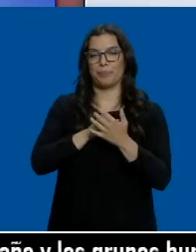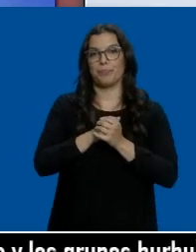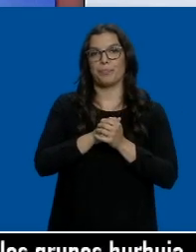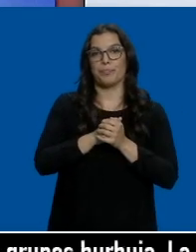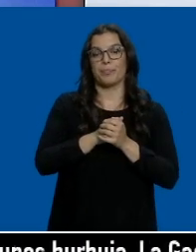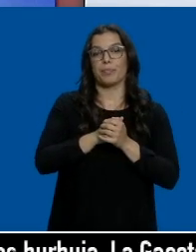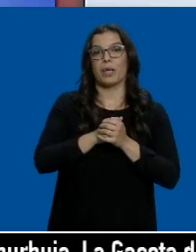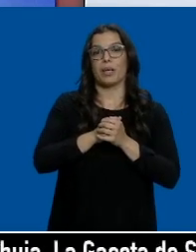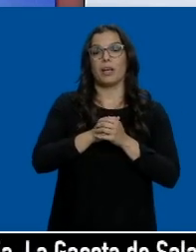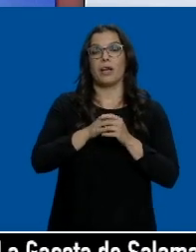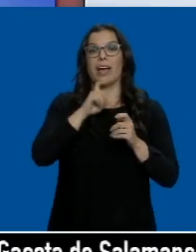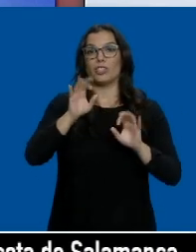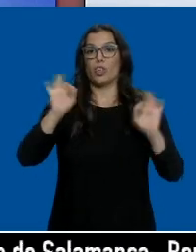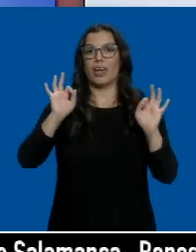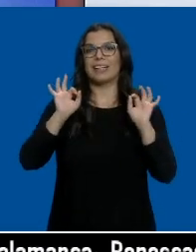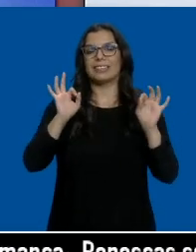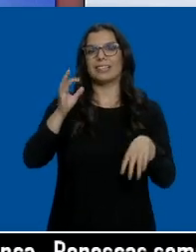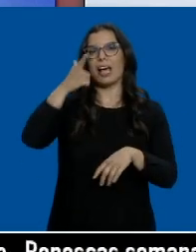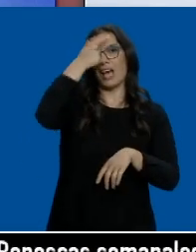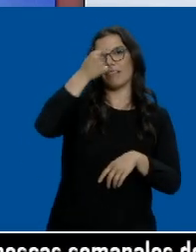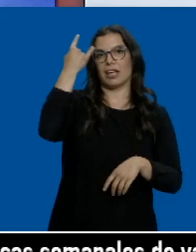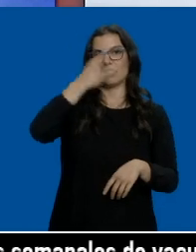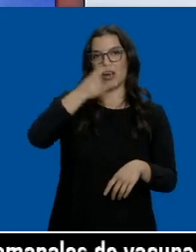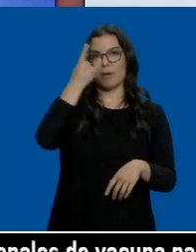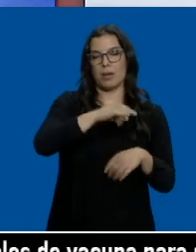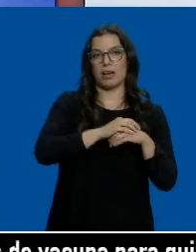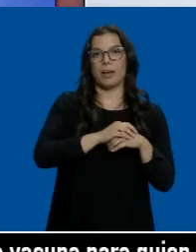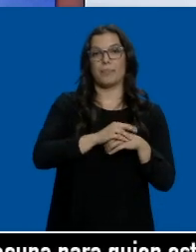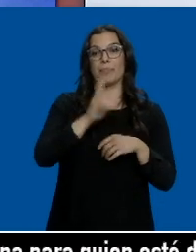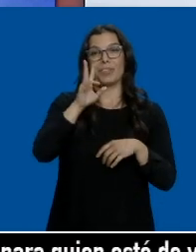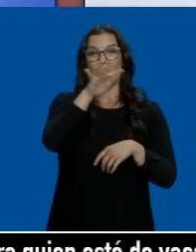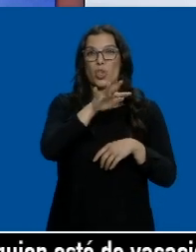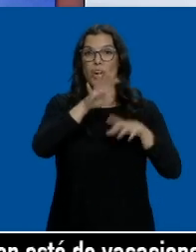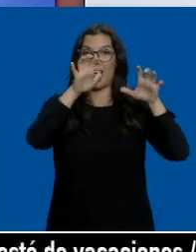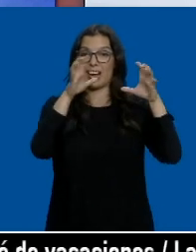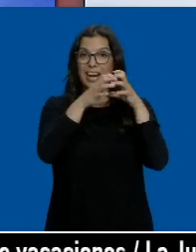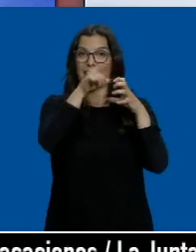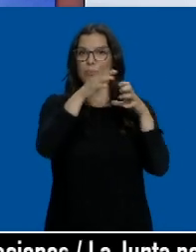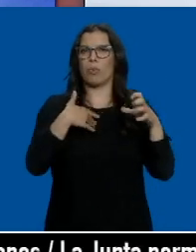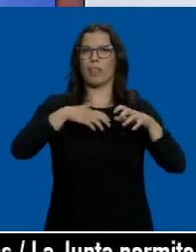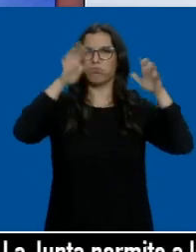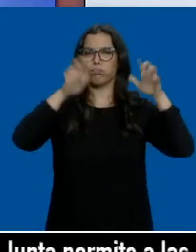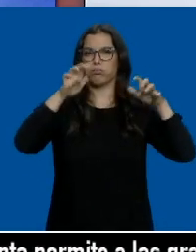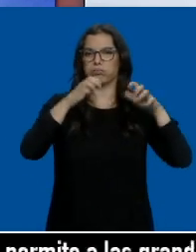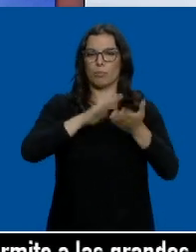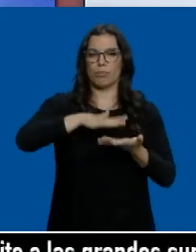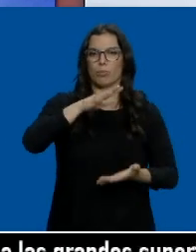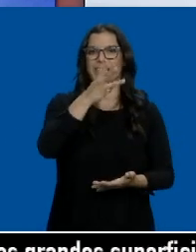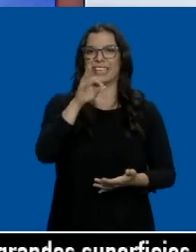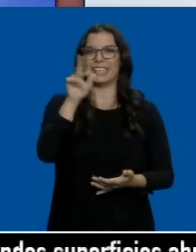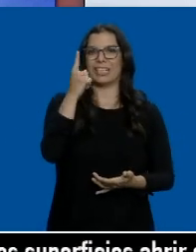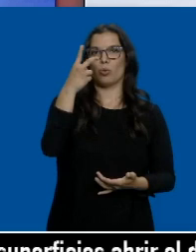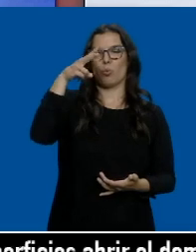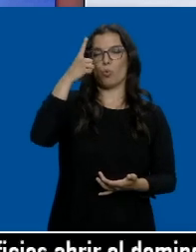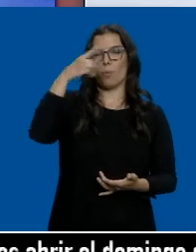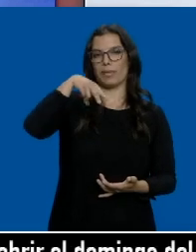donde no van a estar activos son en Ávila y en Salamanca. Acumulaciones que en estas zonas naranjas pueden dejar hasta 30 litros por metro cuadrado en